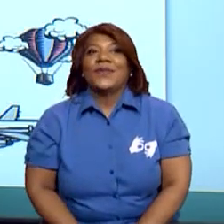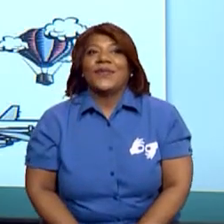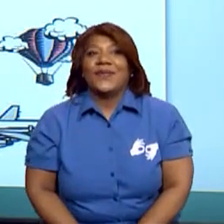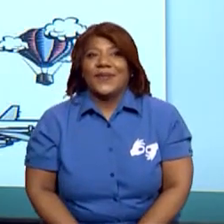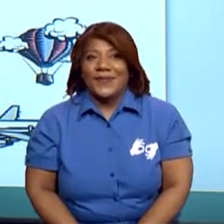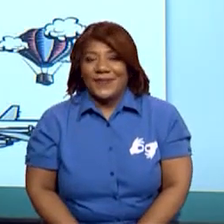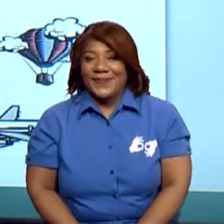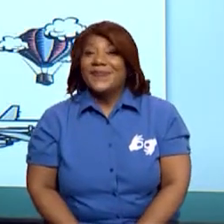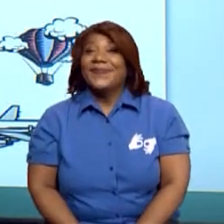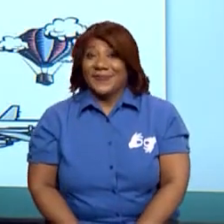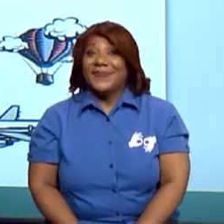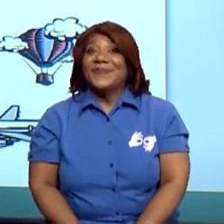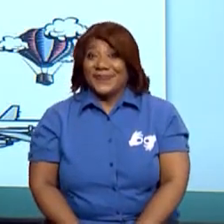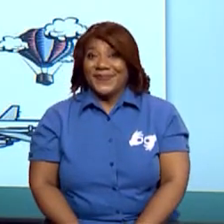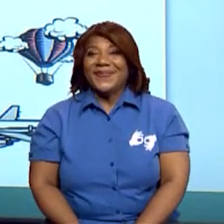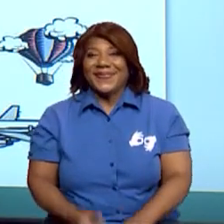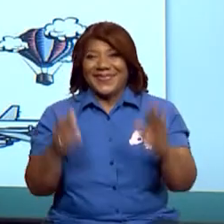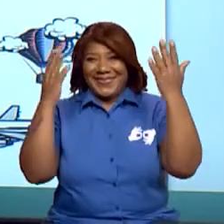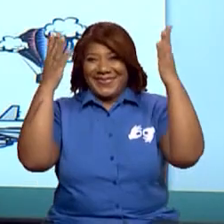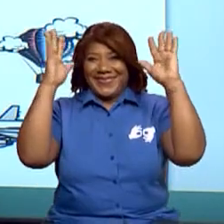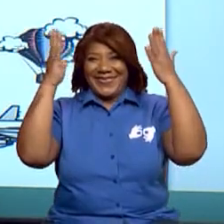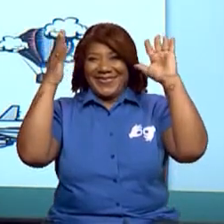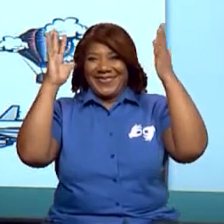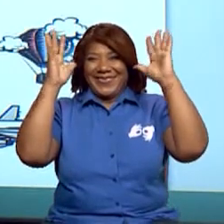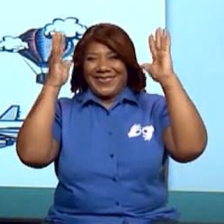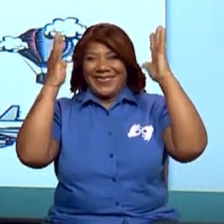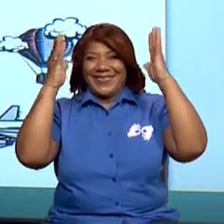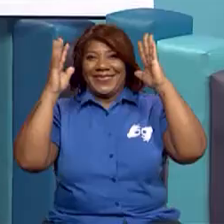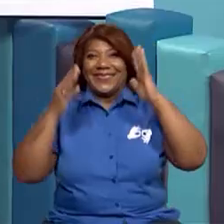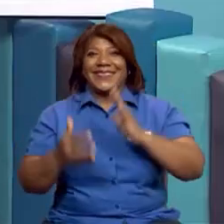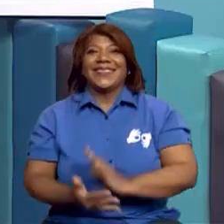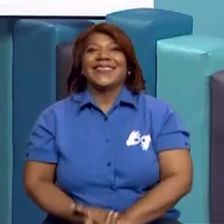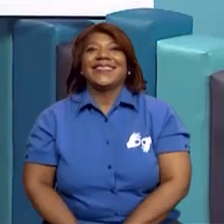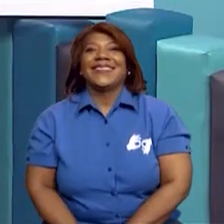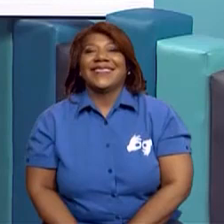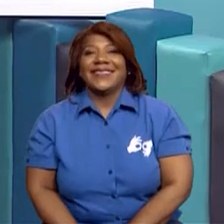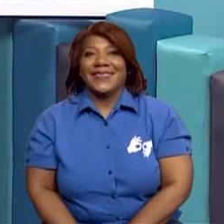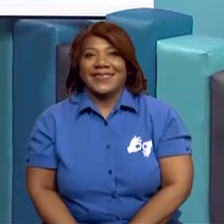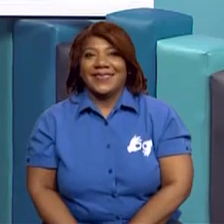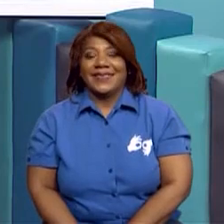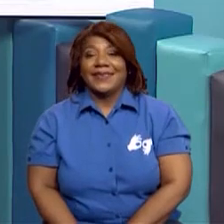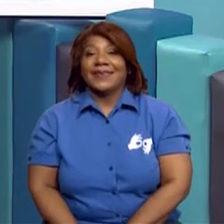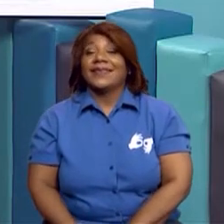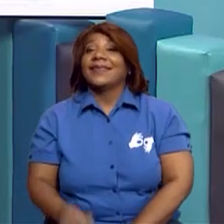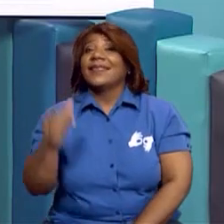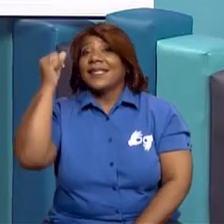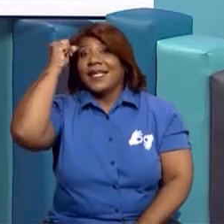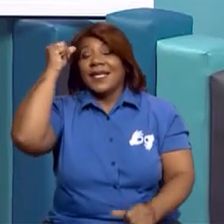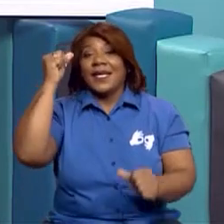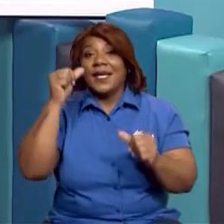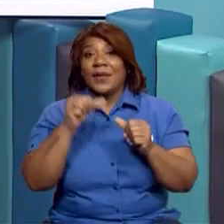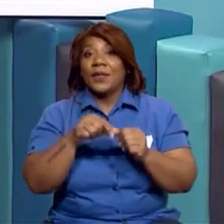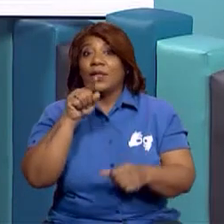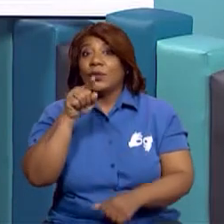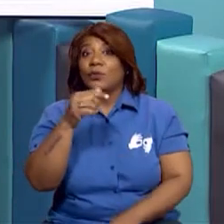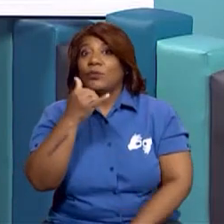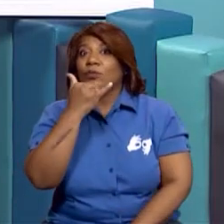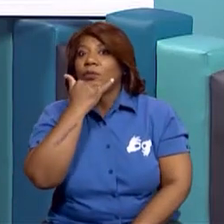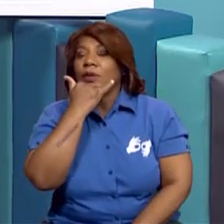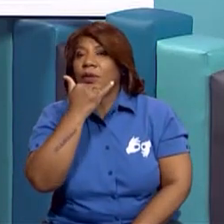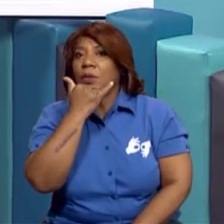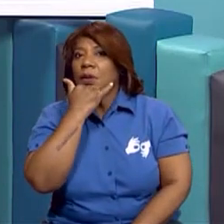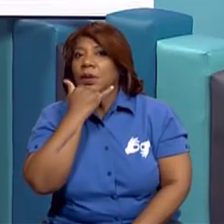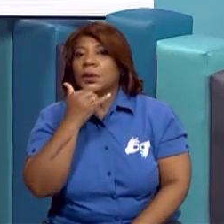Estáis. Muy bien. Y colocamos nuestro ganchito. Recuerda que si te equivocaste en este